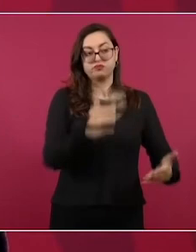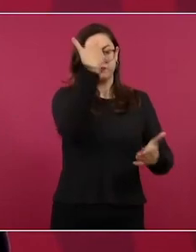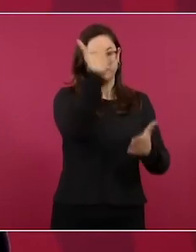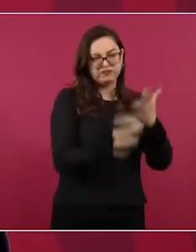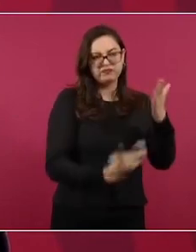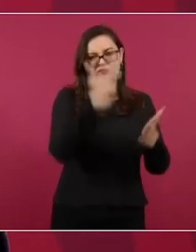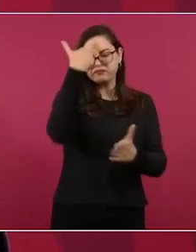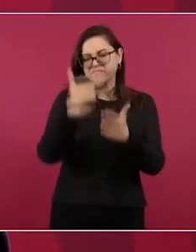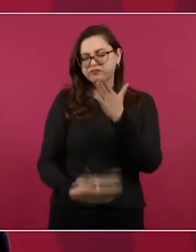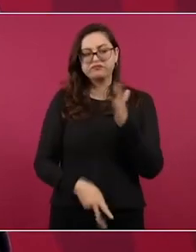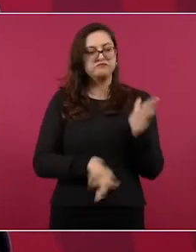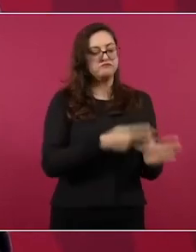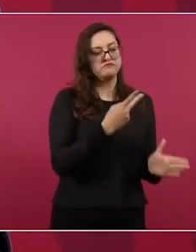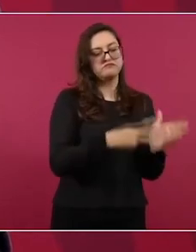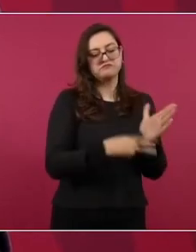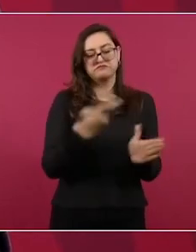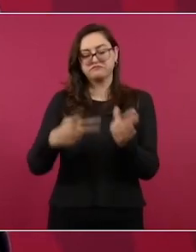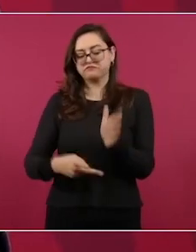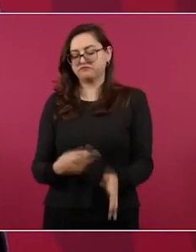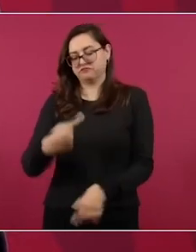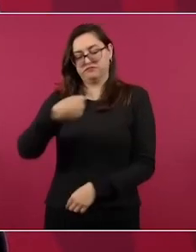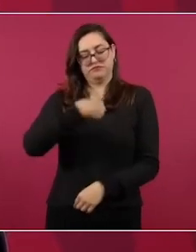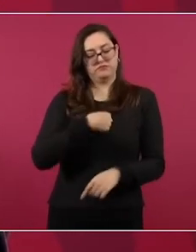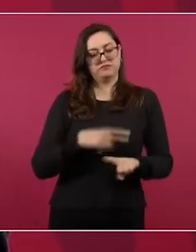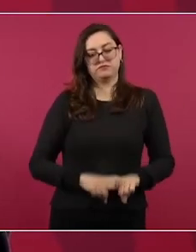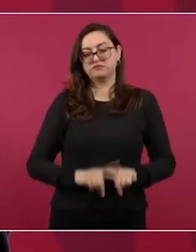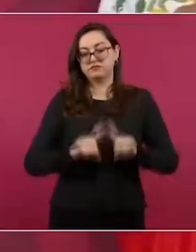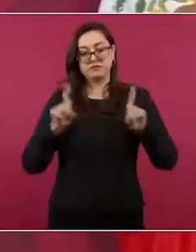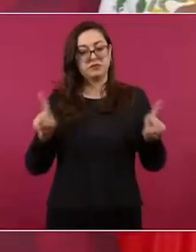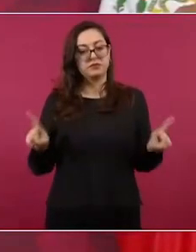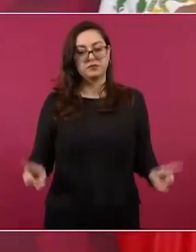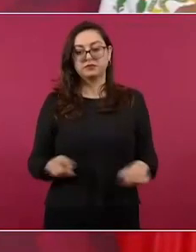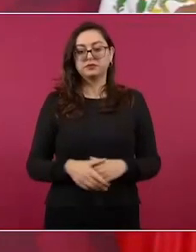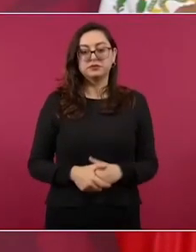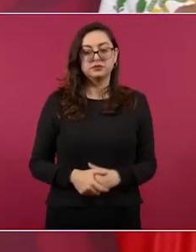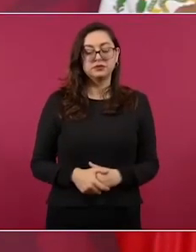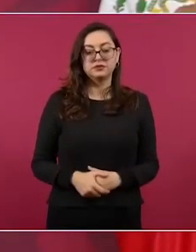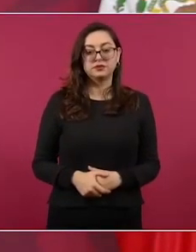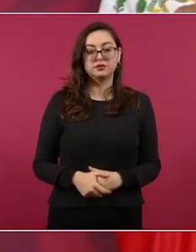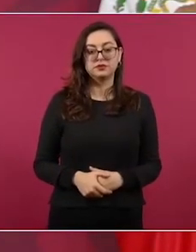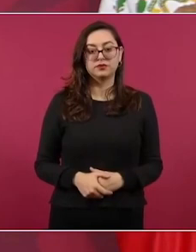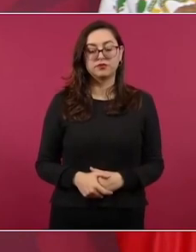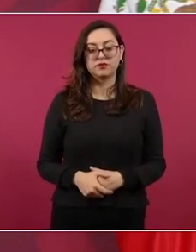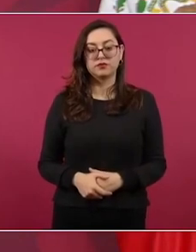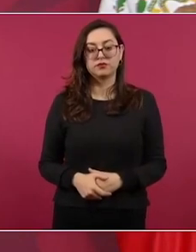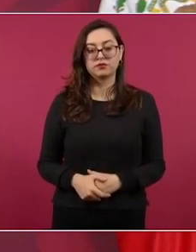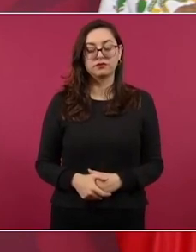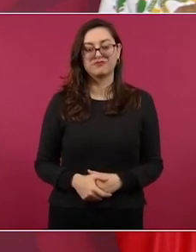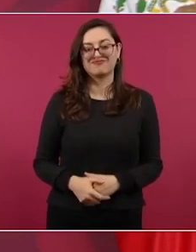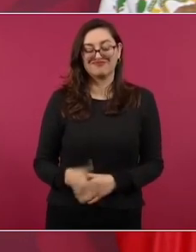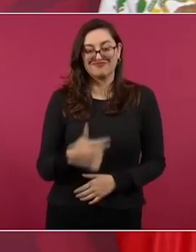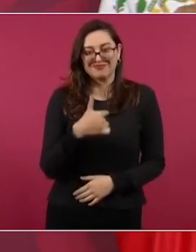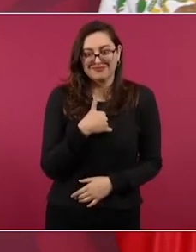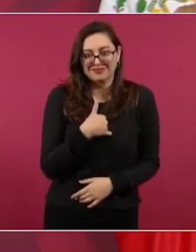sería capaz, no me atrevo